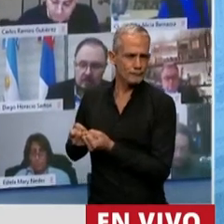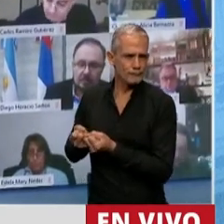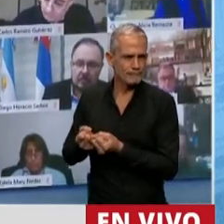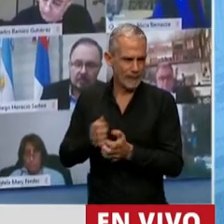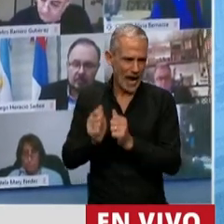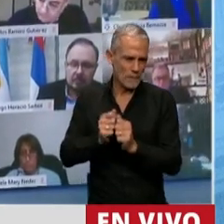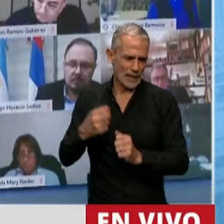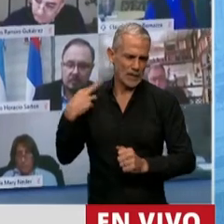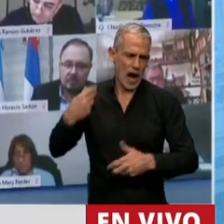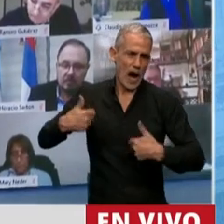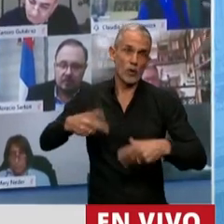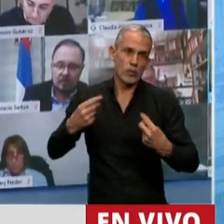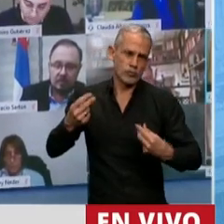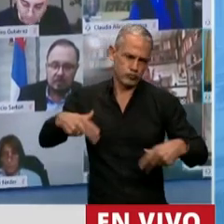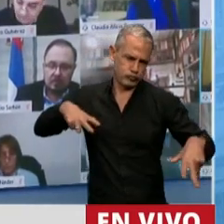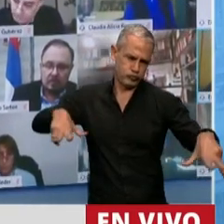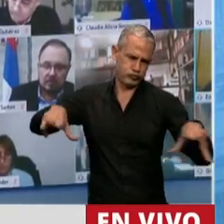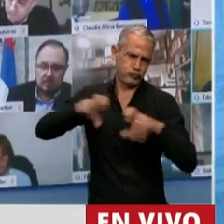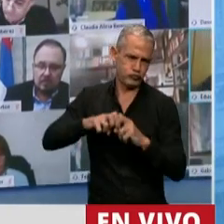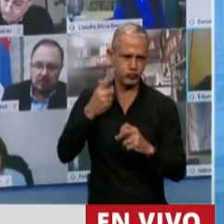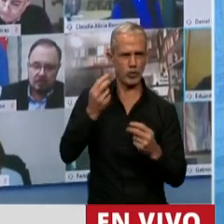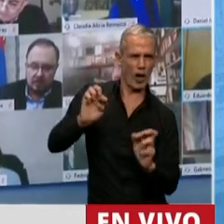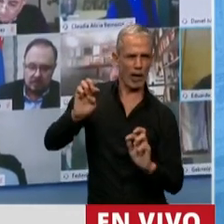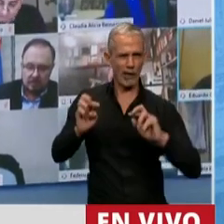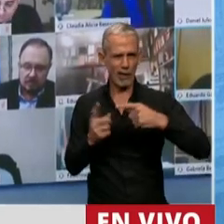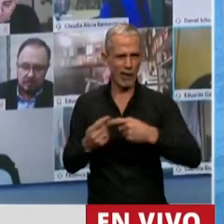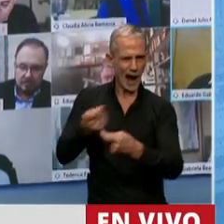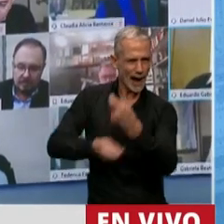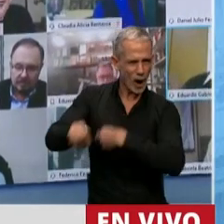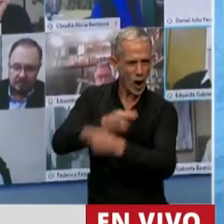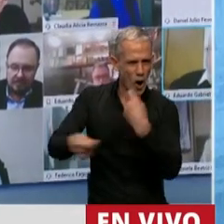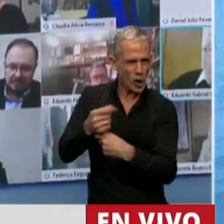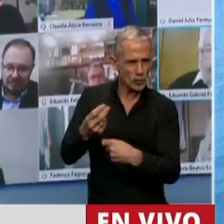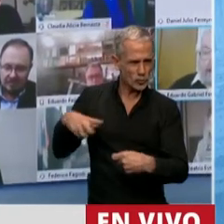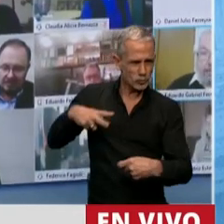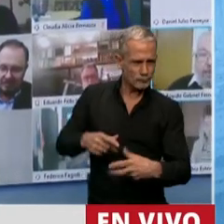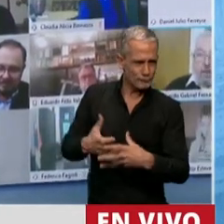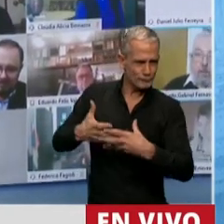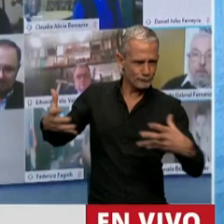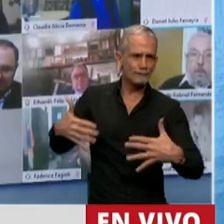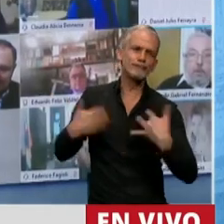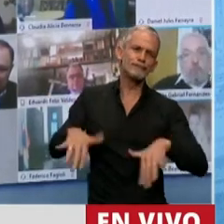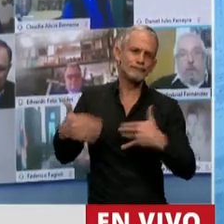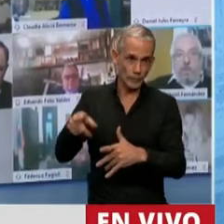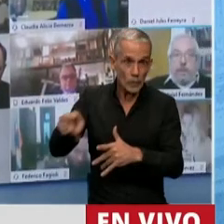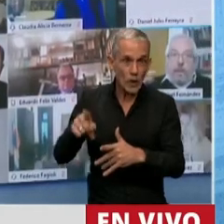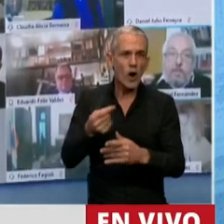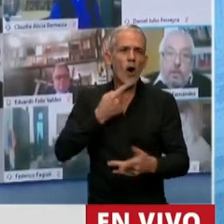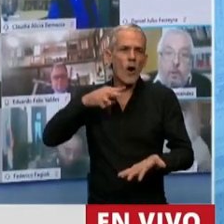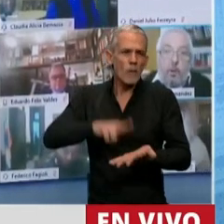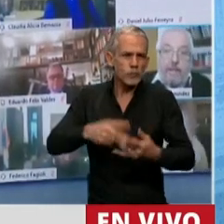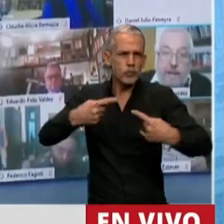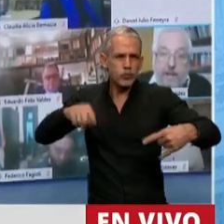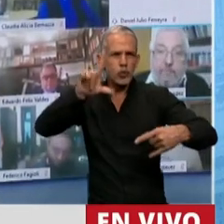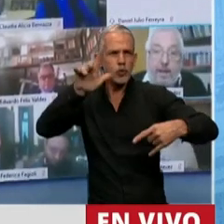los que se enriquecieron con la especulación, con los negociados, con eso que se enriquecieron con las tarifas,